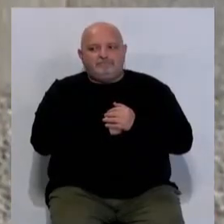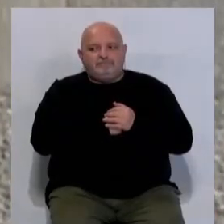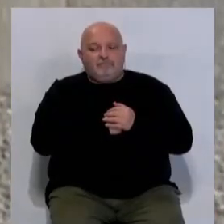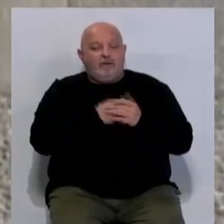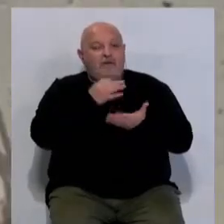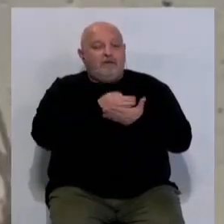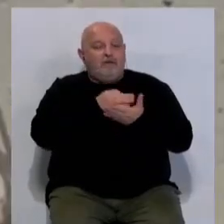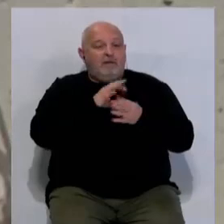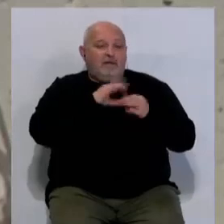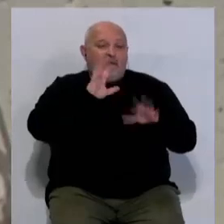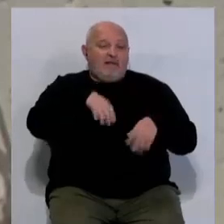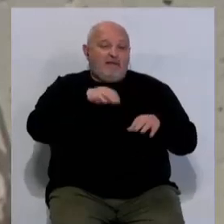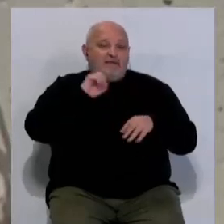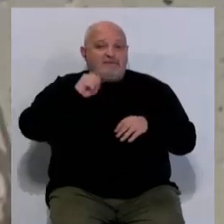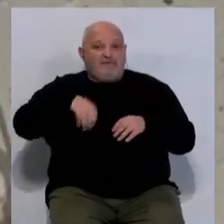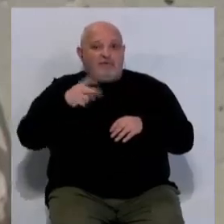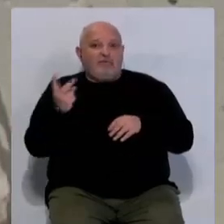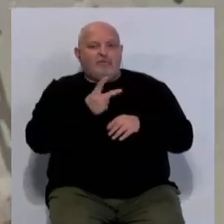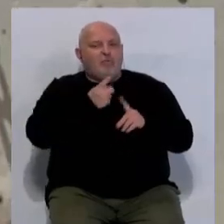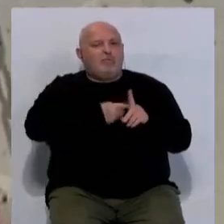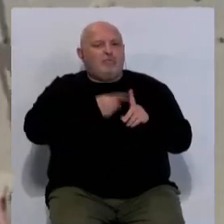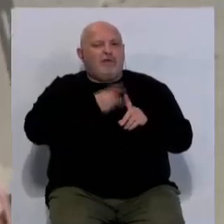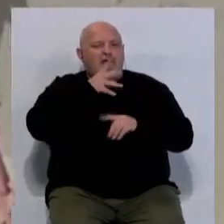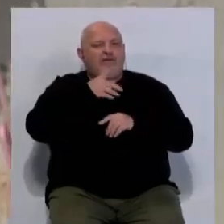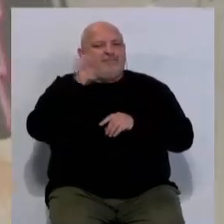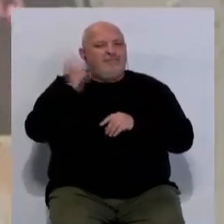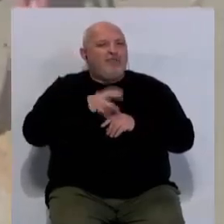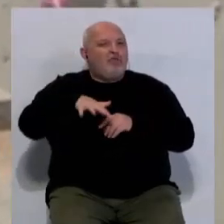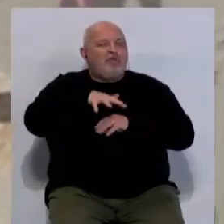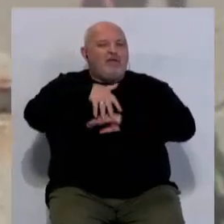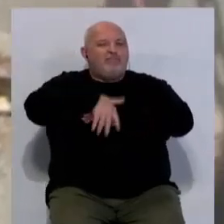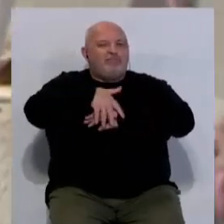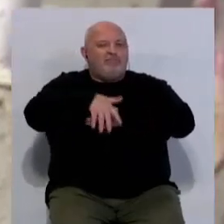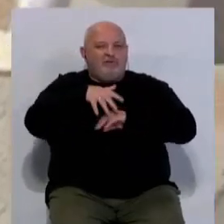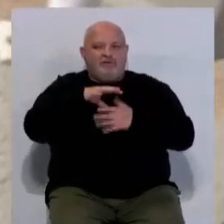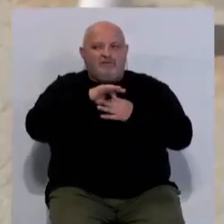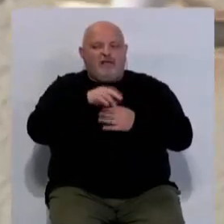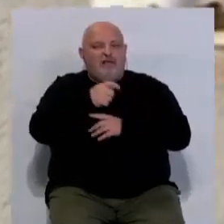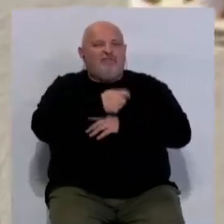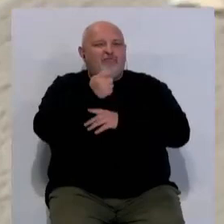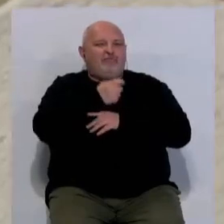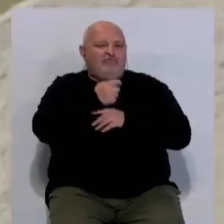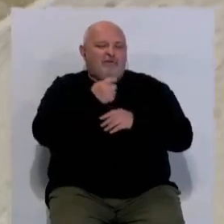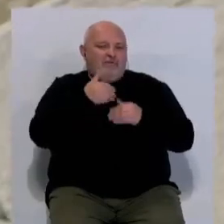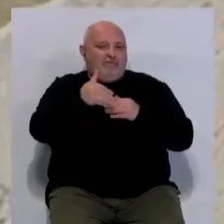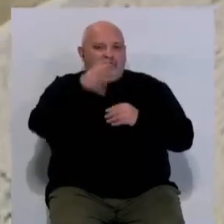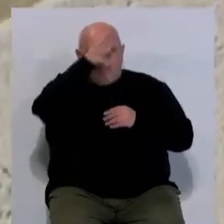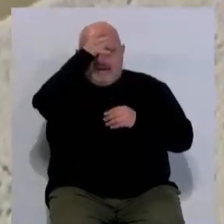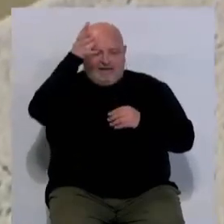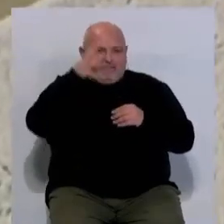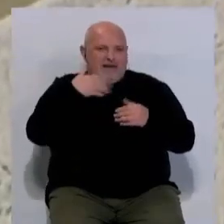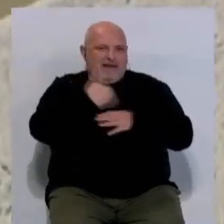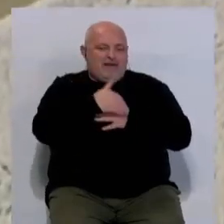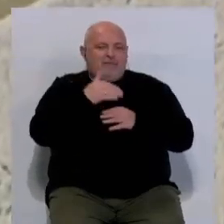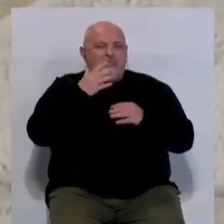Las ciudades de Cádiz y San Fernando podrán hacer uso del agua procedente de la depuradora para riego y baldeo a partir de verano, gracias